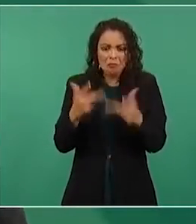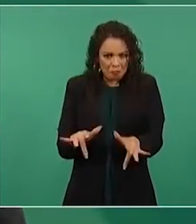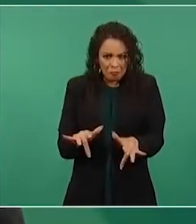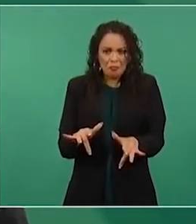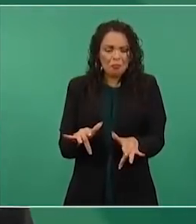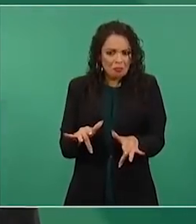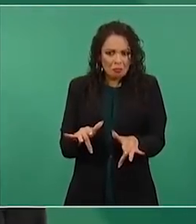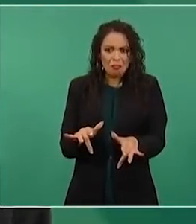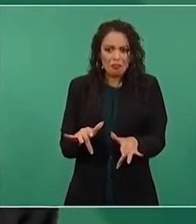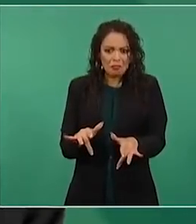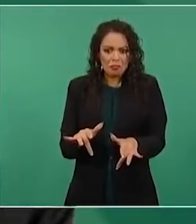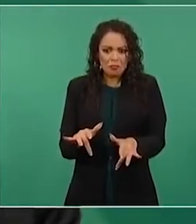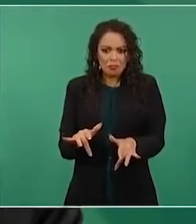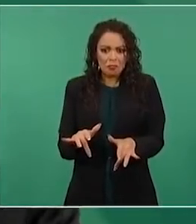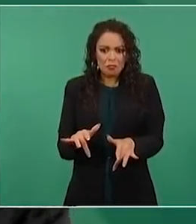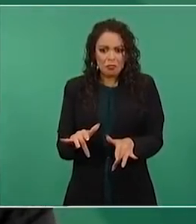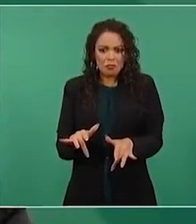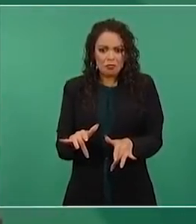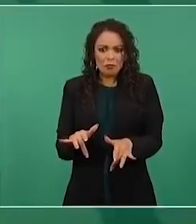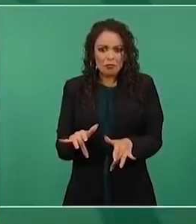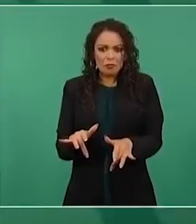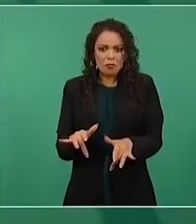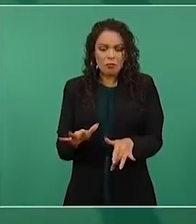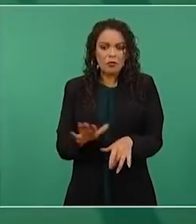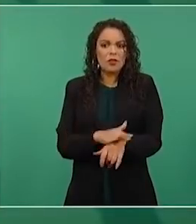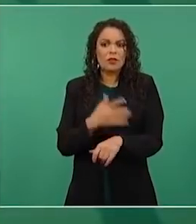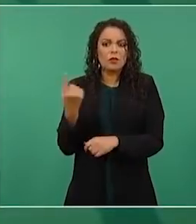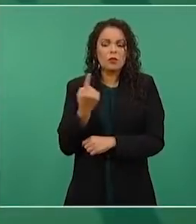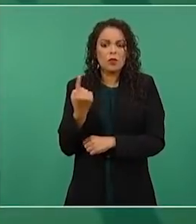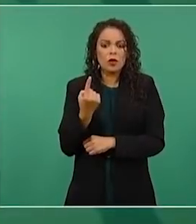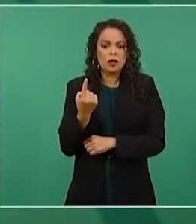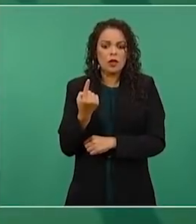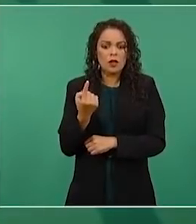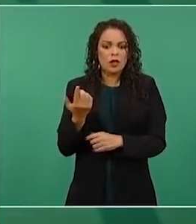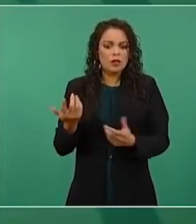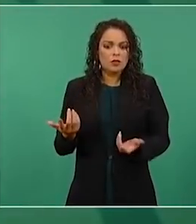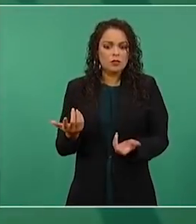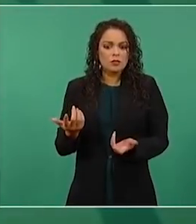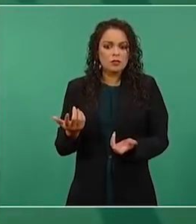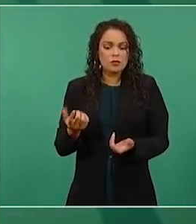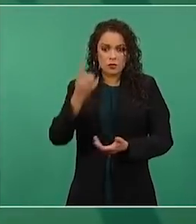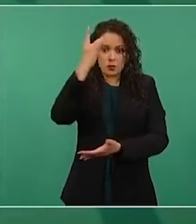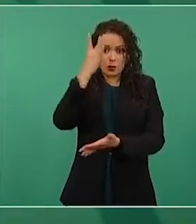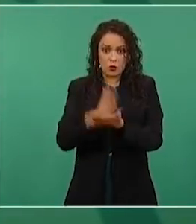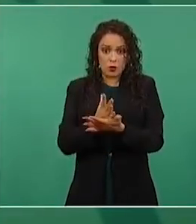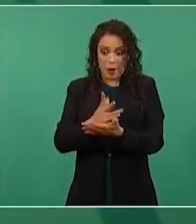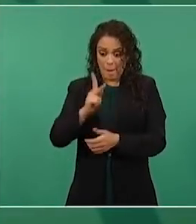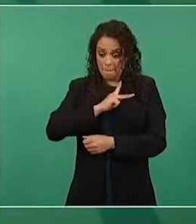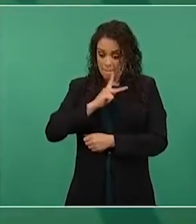Porque no es sólo que no se acepta a mi persona,